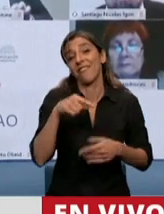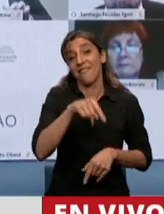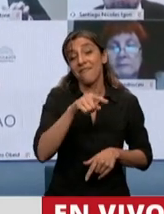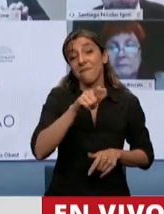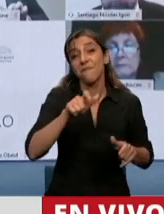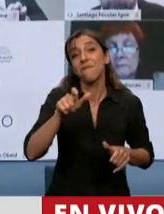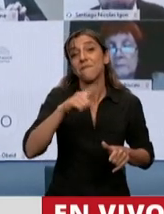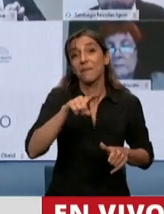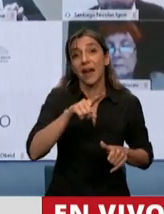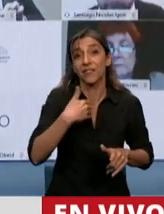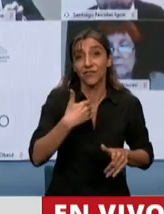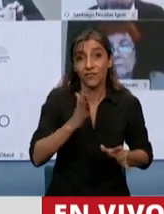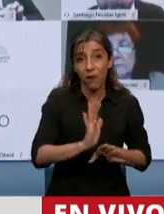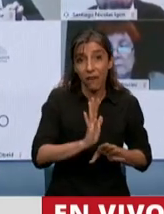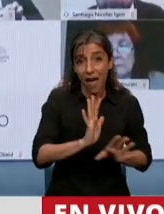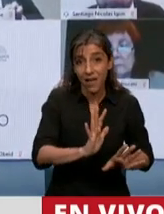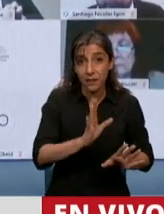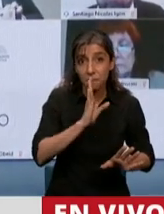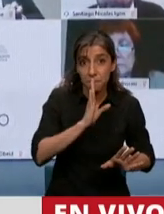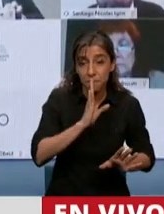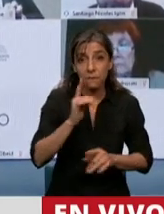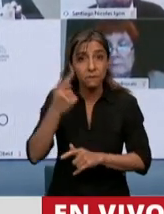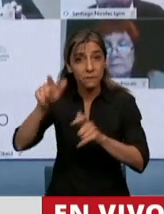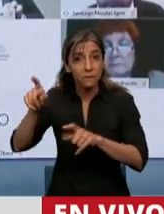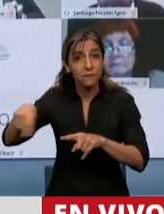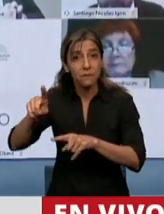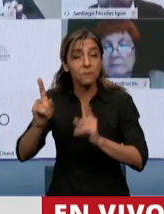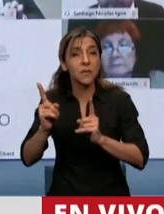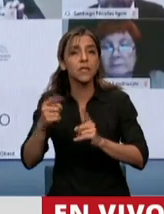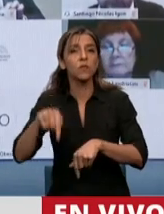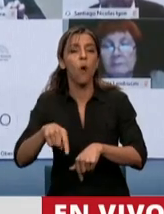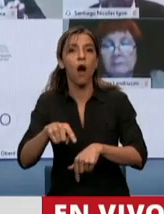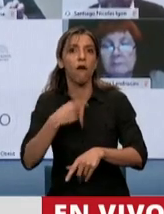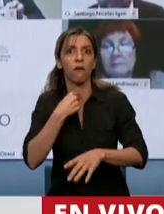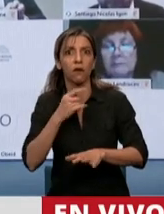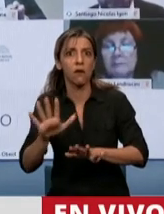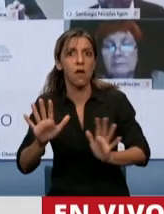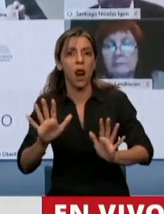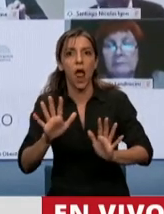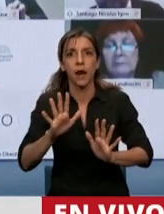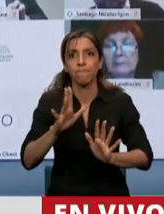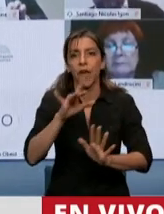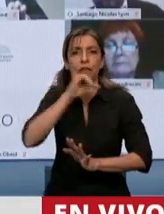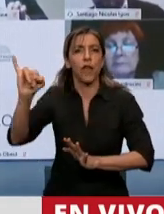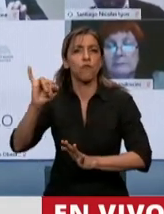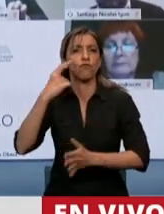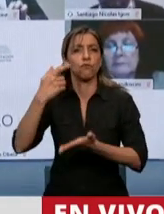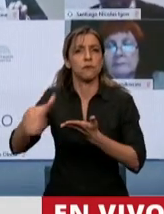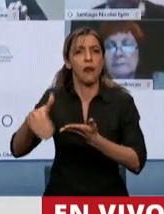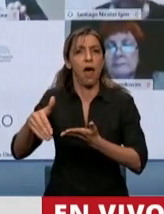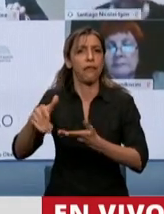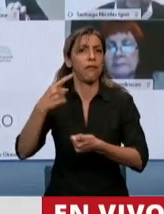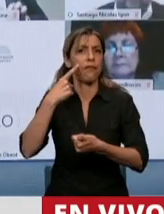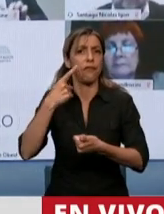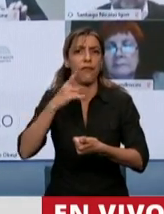censurar la libertad de expresión de los medios de comunicación de Bariloche haciendo denuncias en Inadi diciendo que están